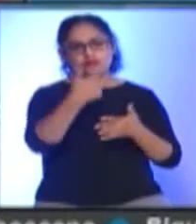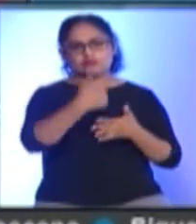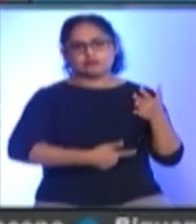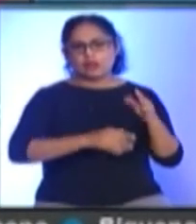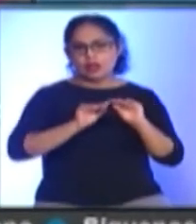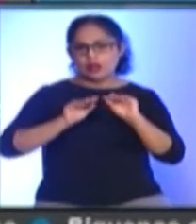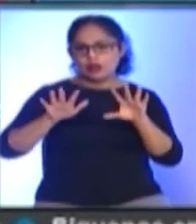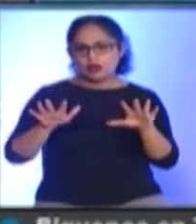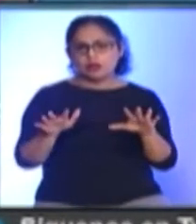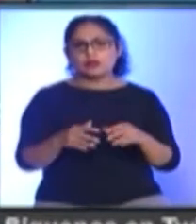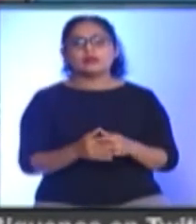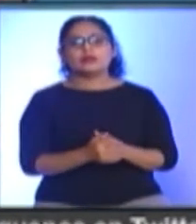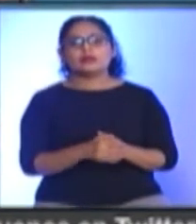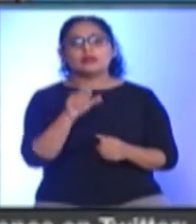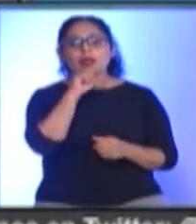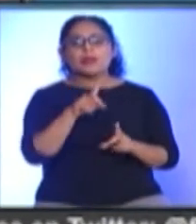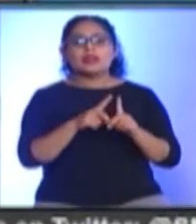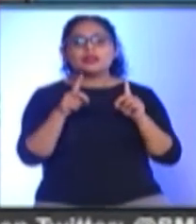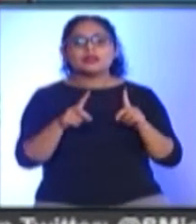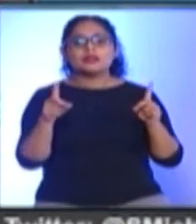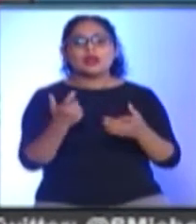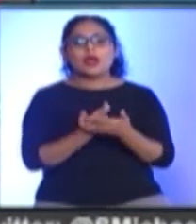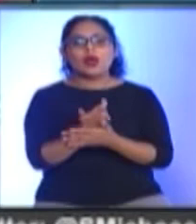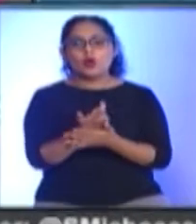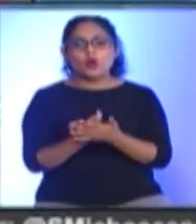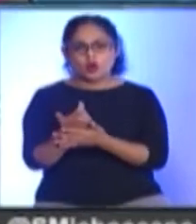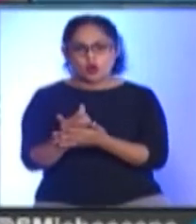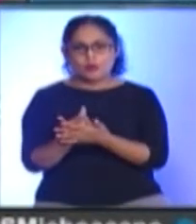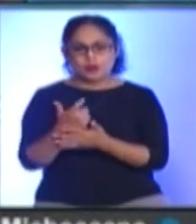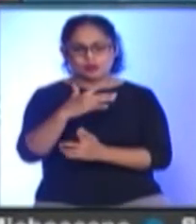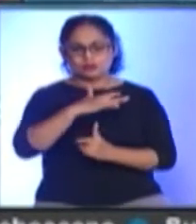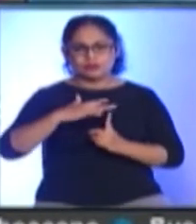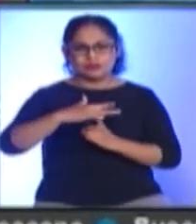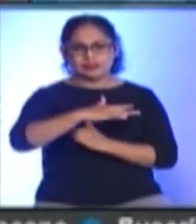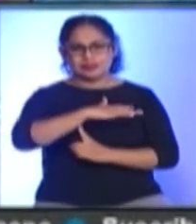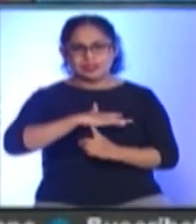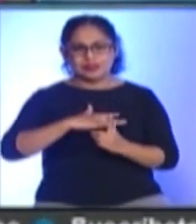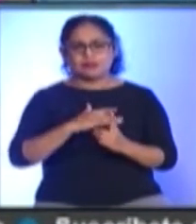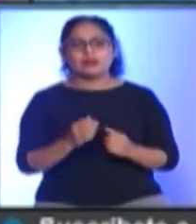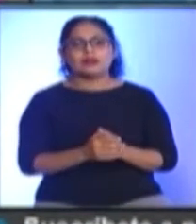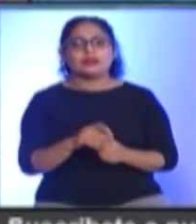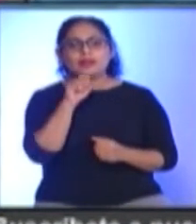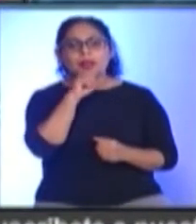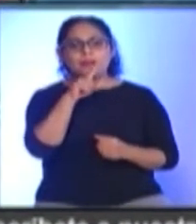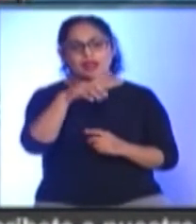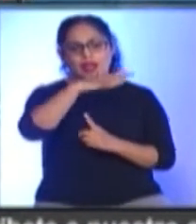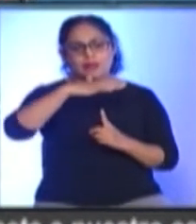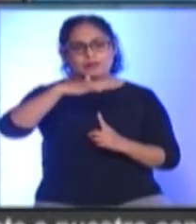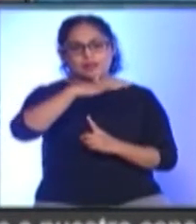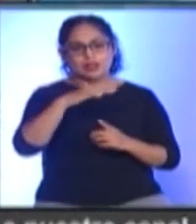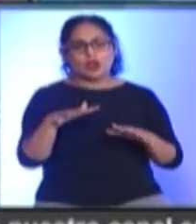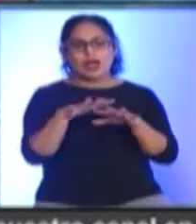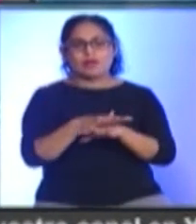corrupción Está el de desarrollo económico Sustentable y competitivo El de medio ambiente Cambio